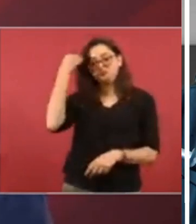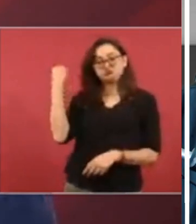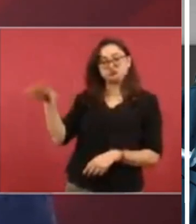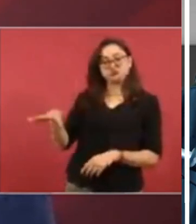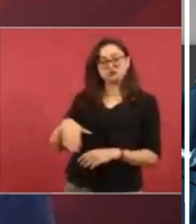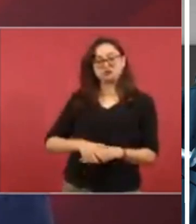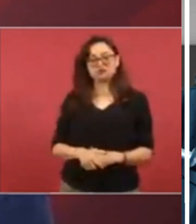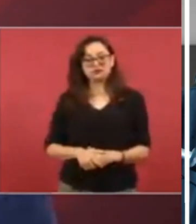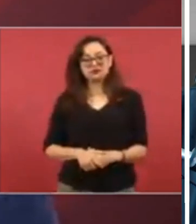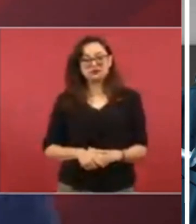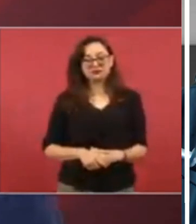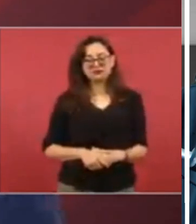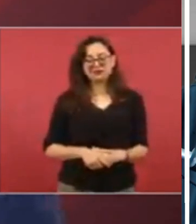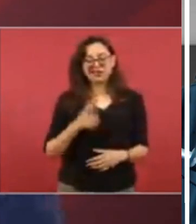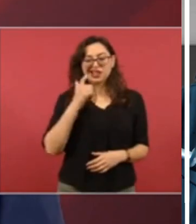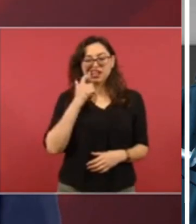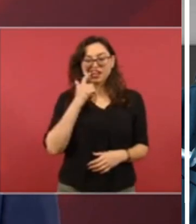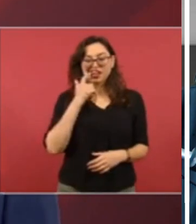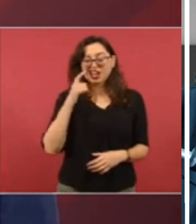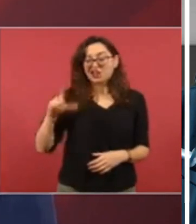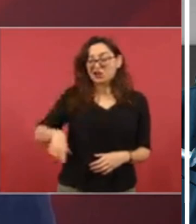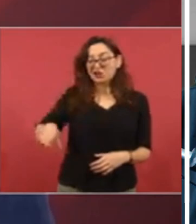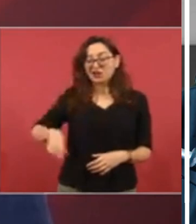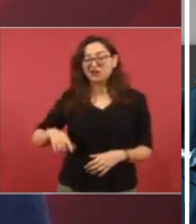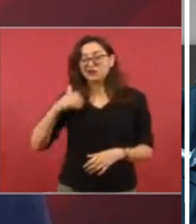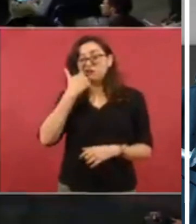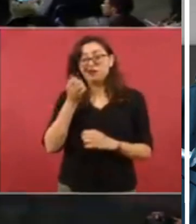una maniobra para engañar.